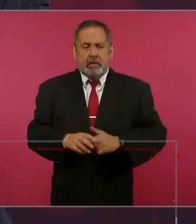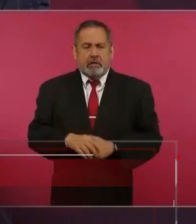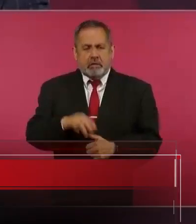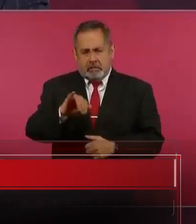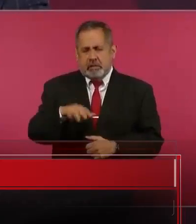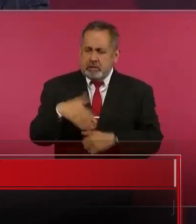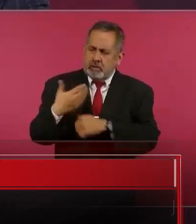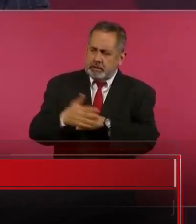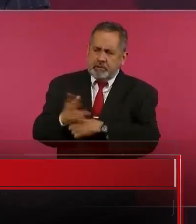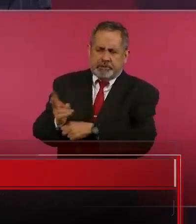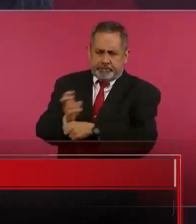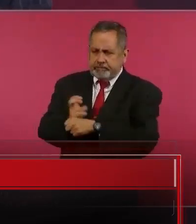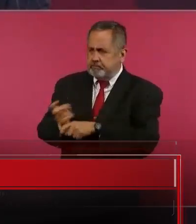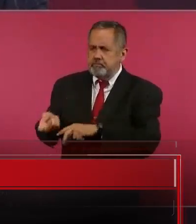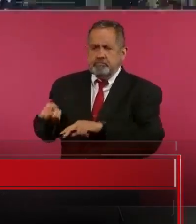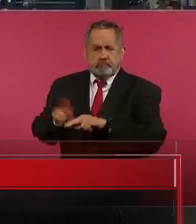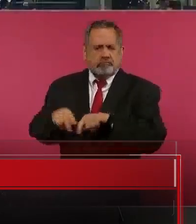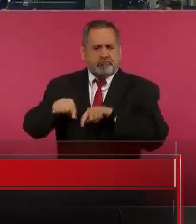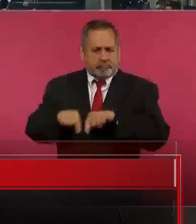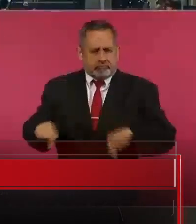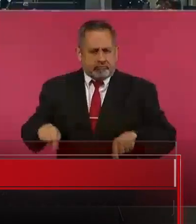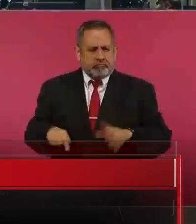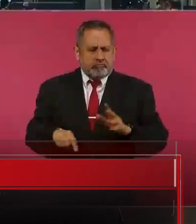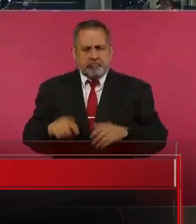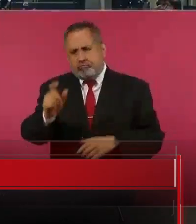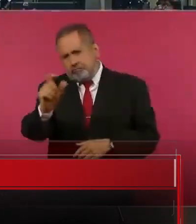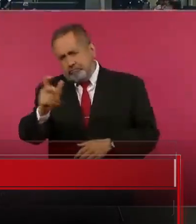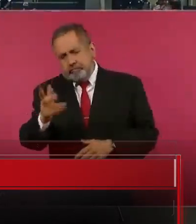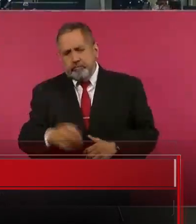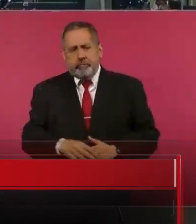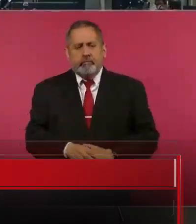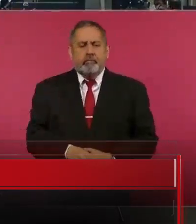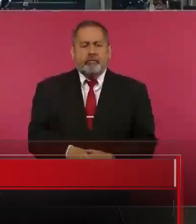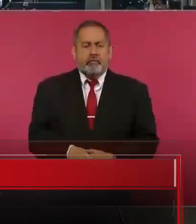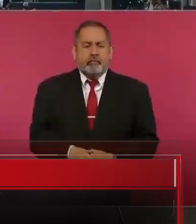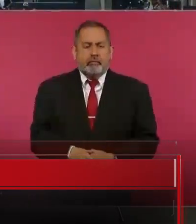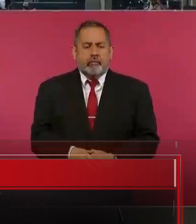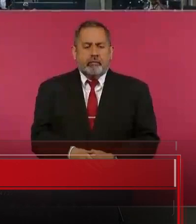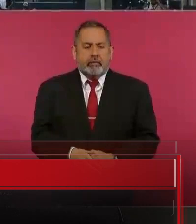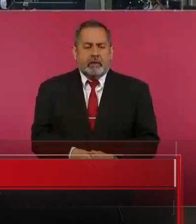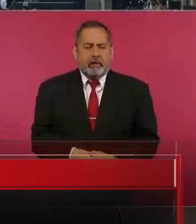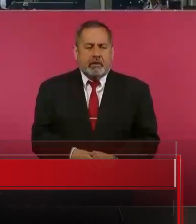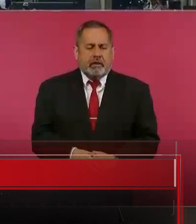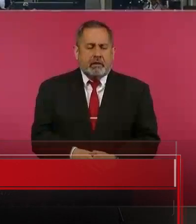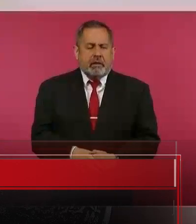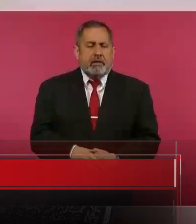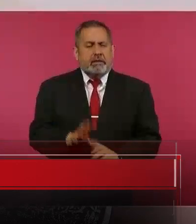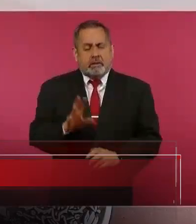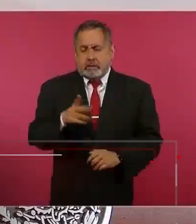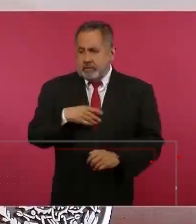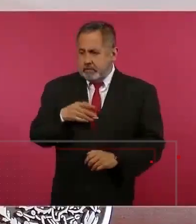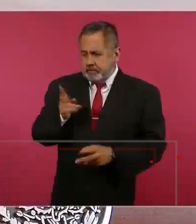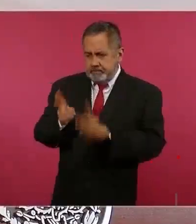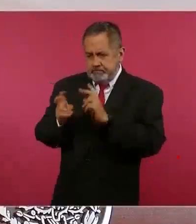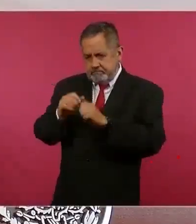Los vamos a traer, pues nos ponemos de acuerdo,